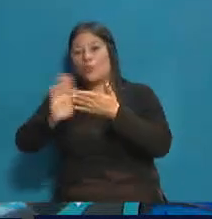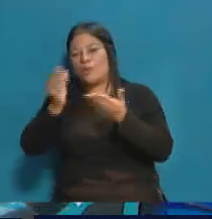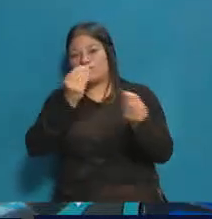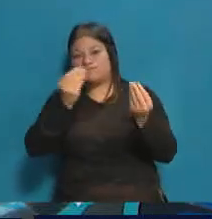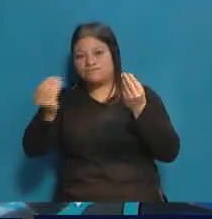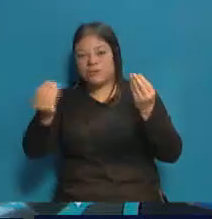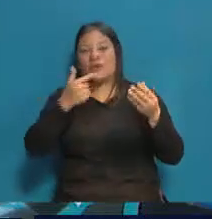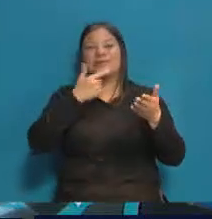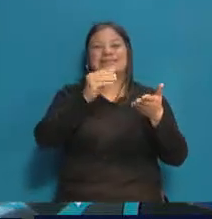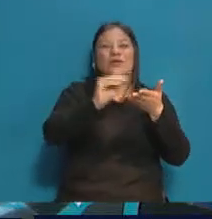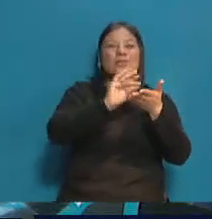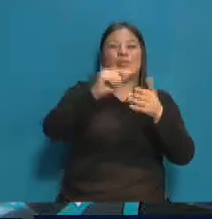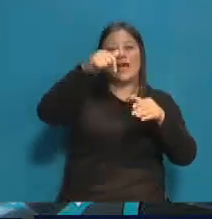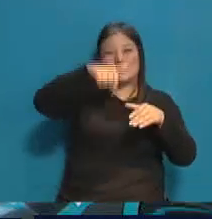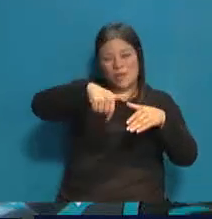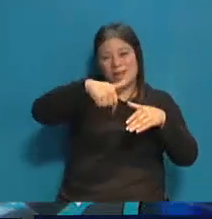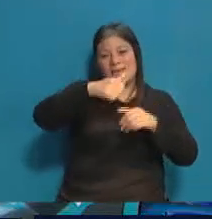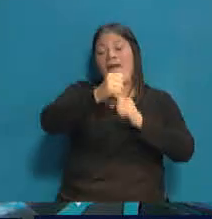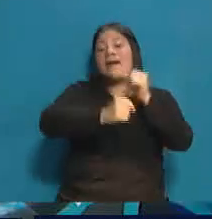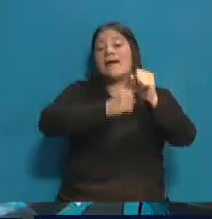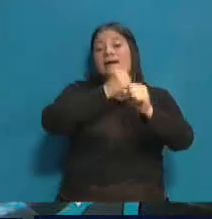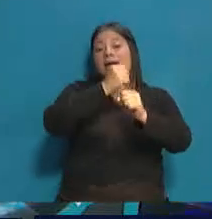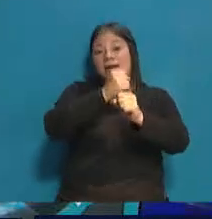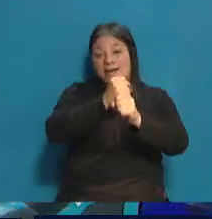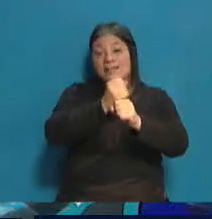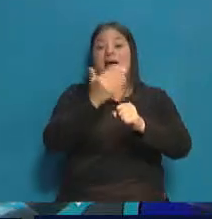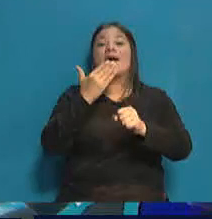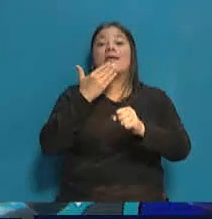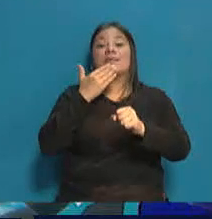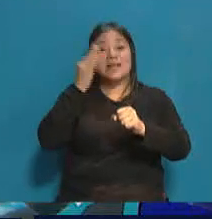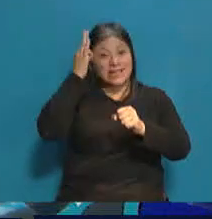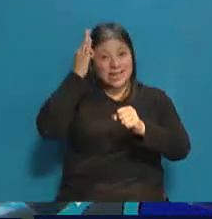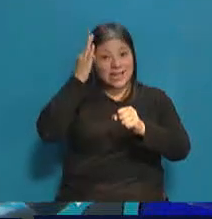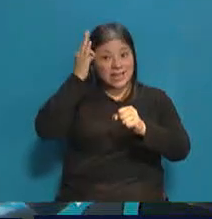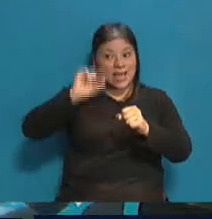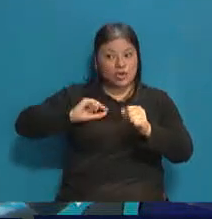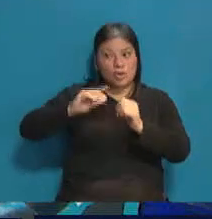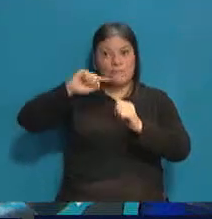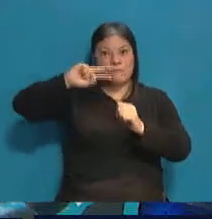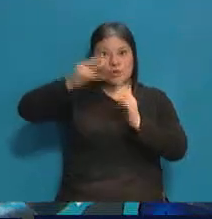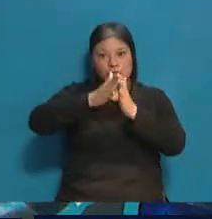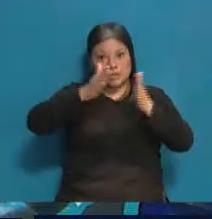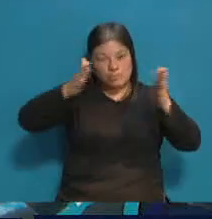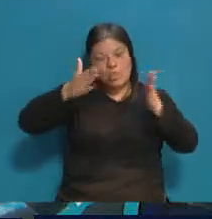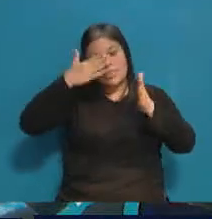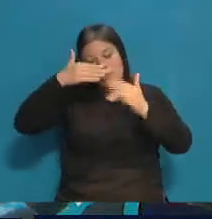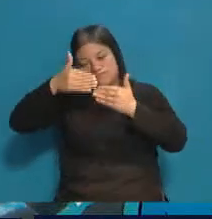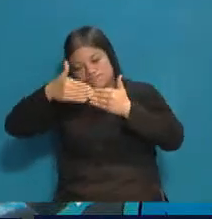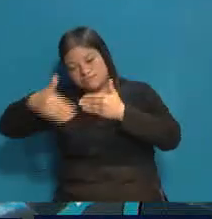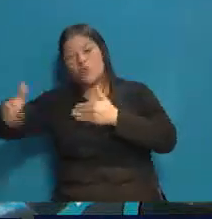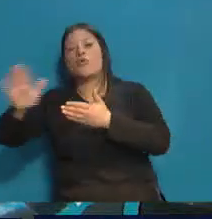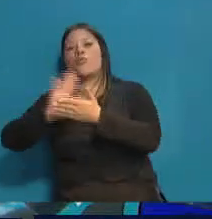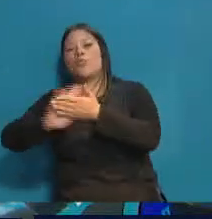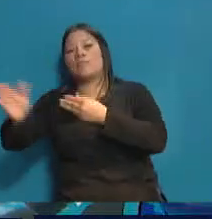actuales tienen mandato, los que se van, hasta el 30 de abril. Pero los días, ya el tiempo previo se hace toda la parte